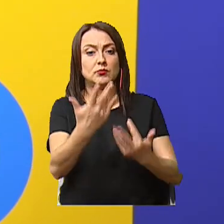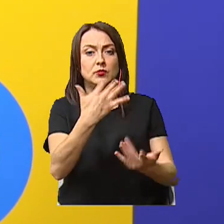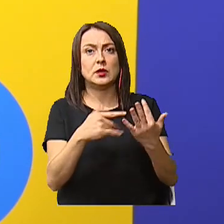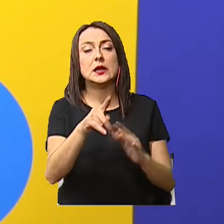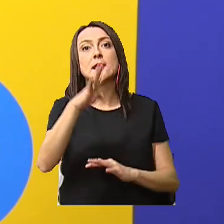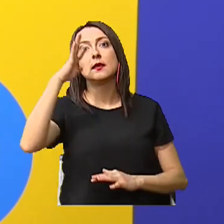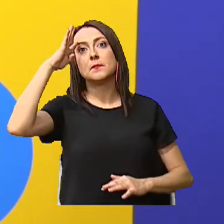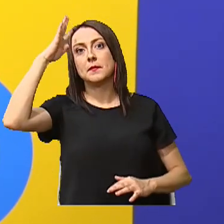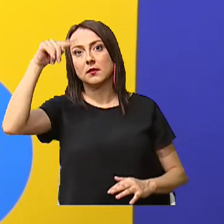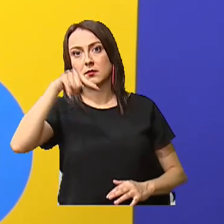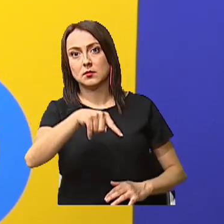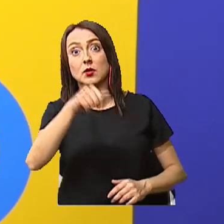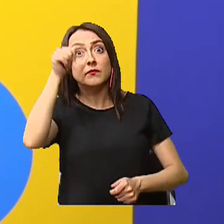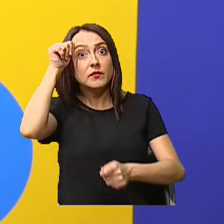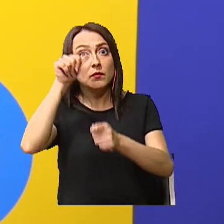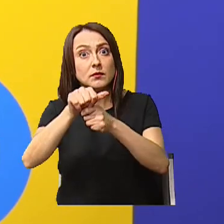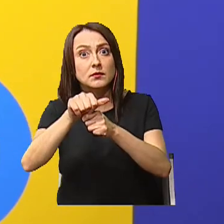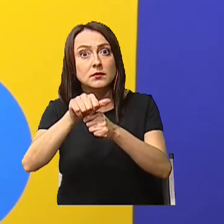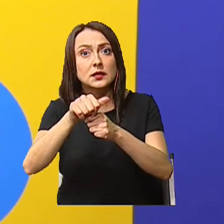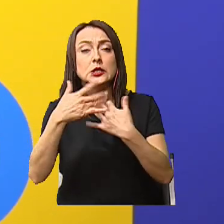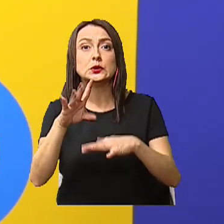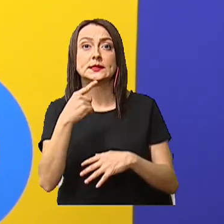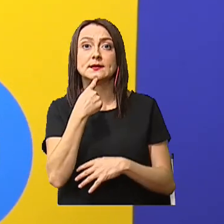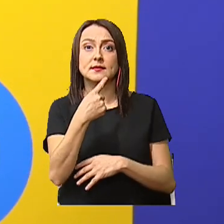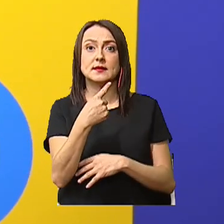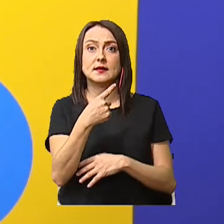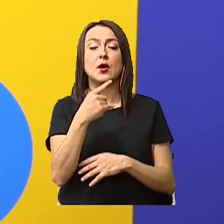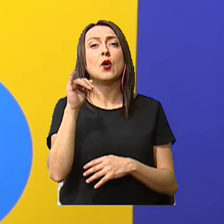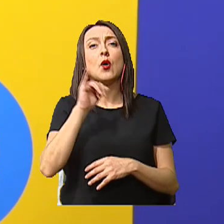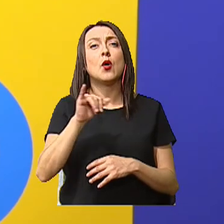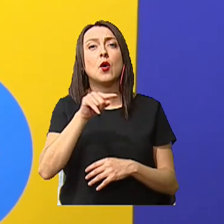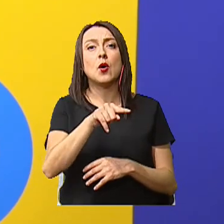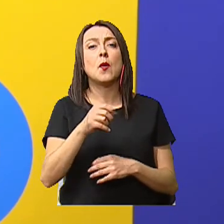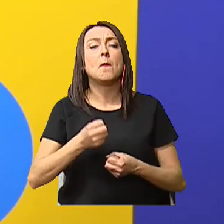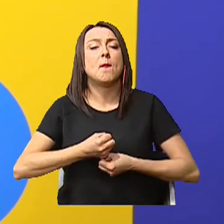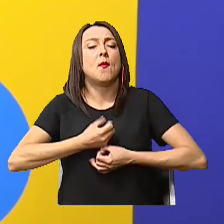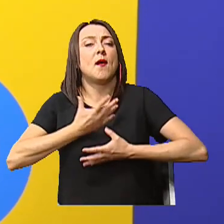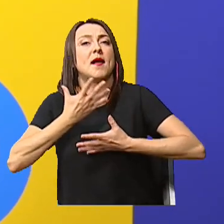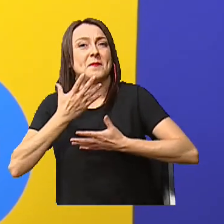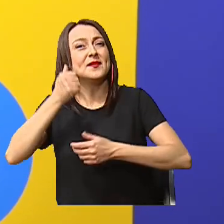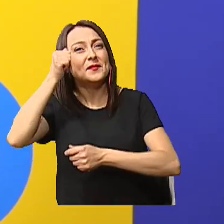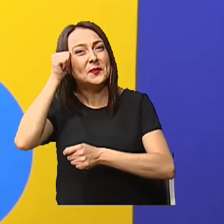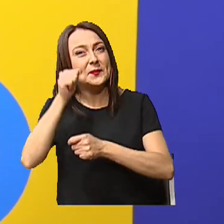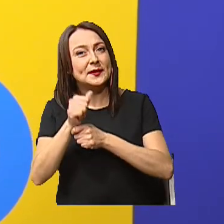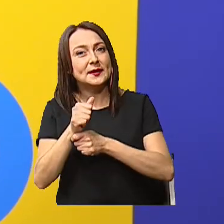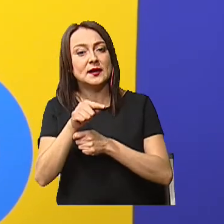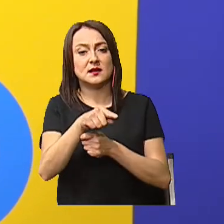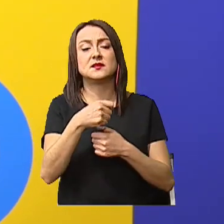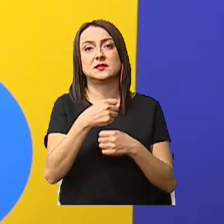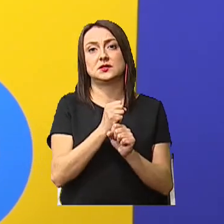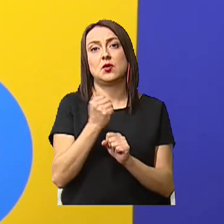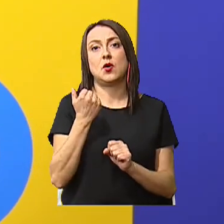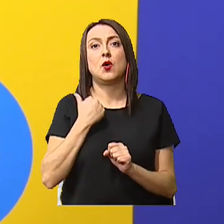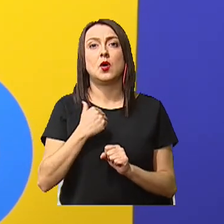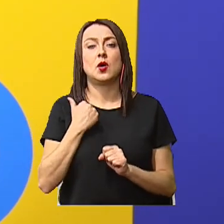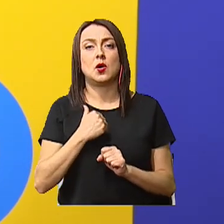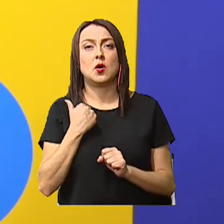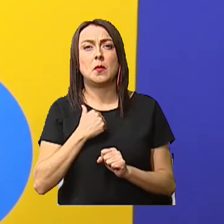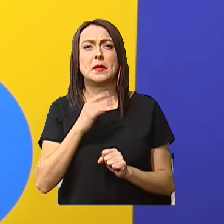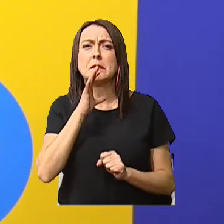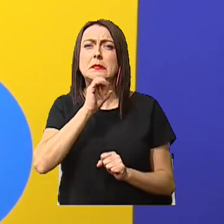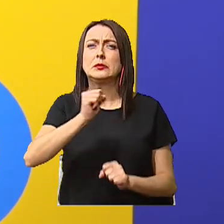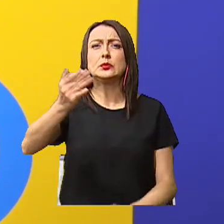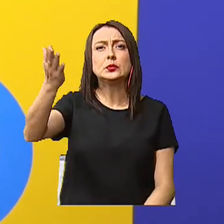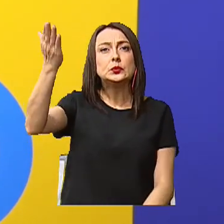invento Recuerdan Que lo dijimos Con el fragmento Del poema Bueno Fue creado Por el hombre Primitivo